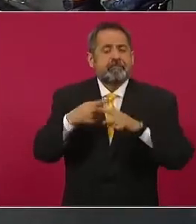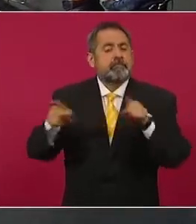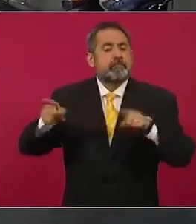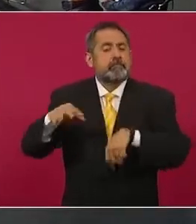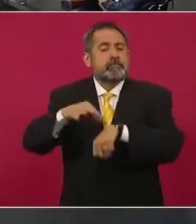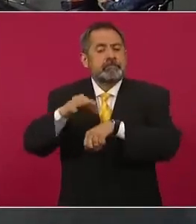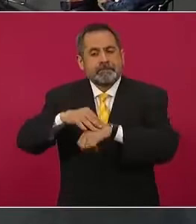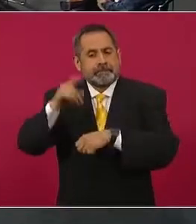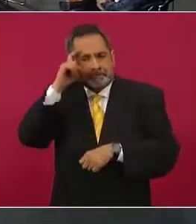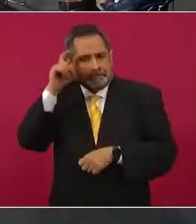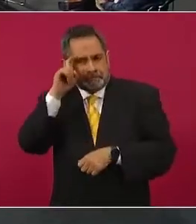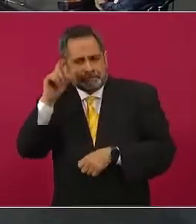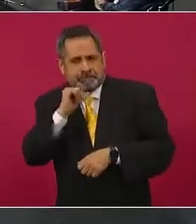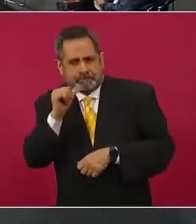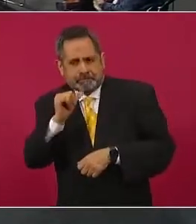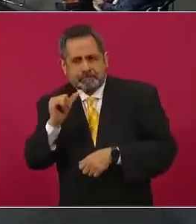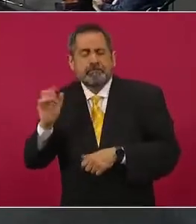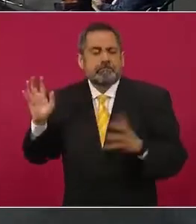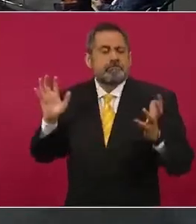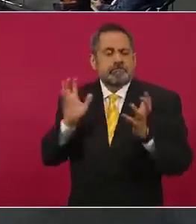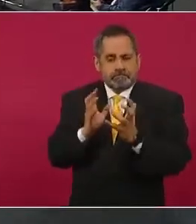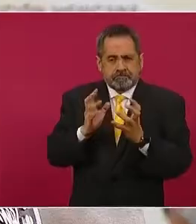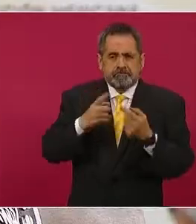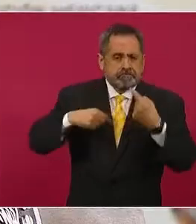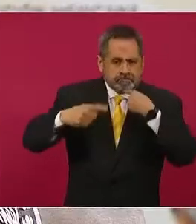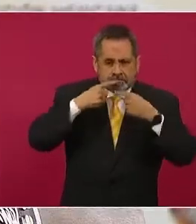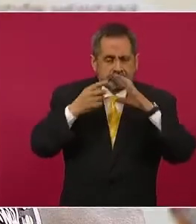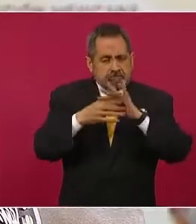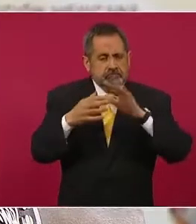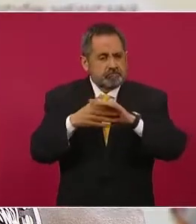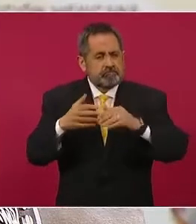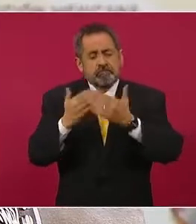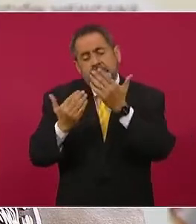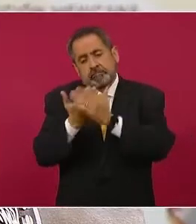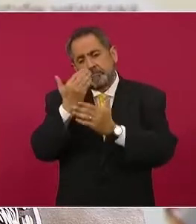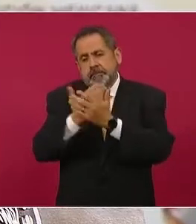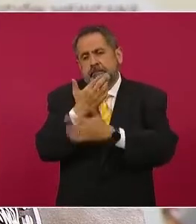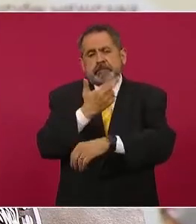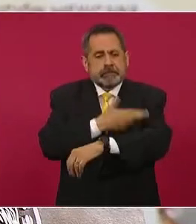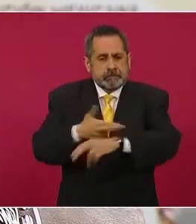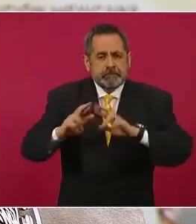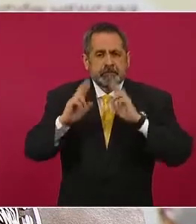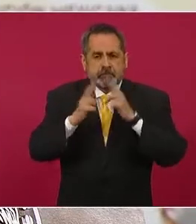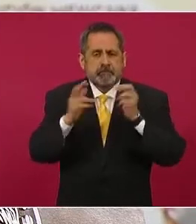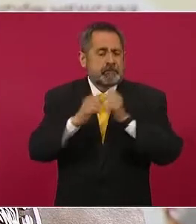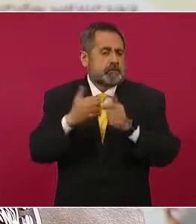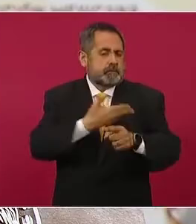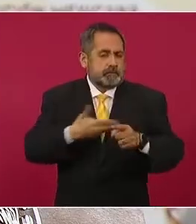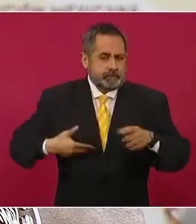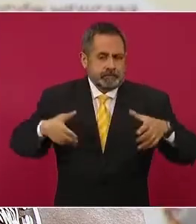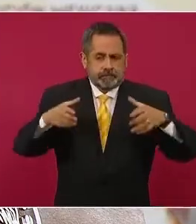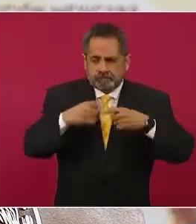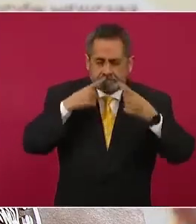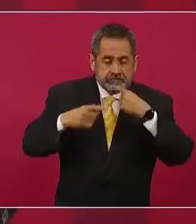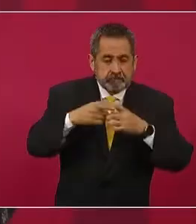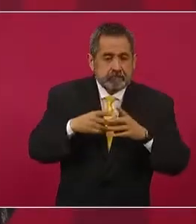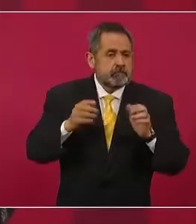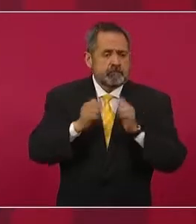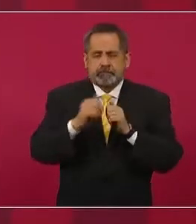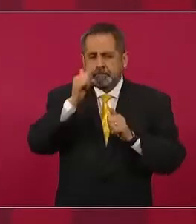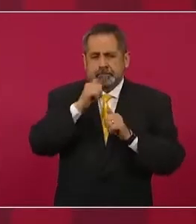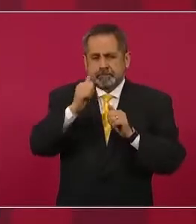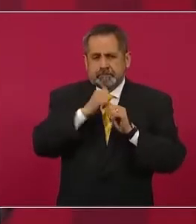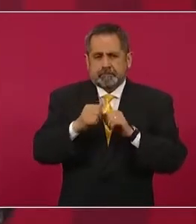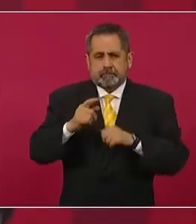López Gatell, tuvimos en el transcurso de la mañana reuniones con el señor presidente, se conservó en todo